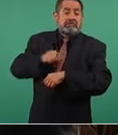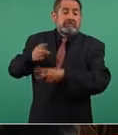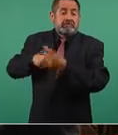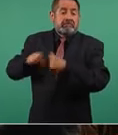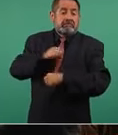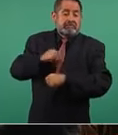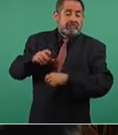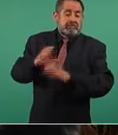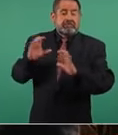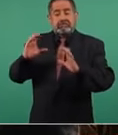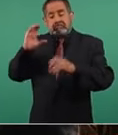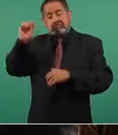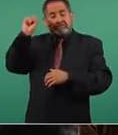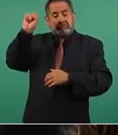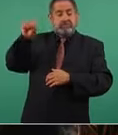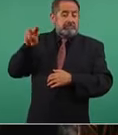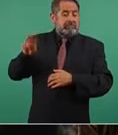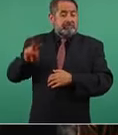cuidado con los comunistas porque